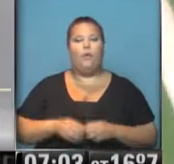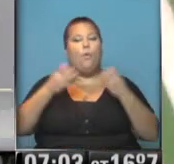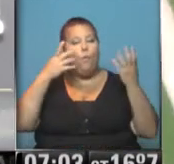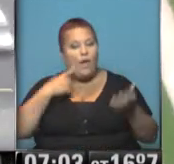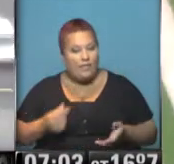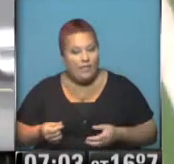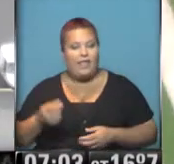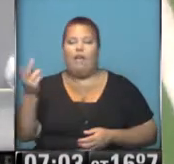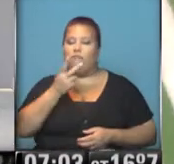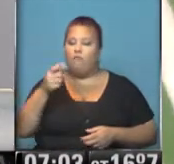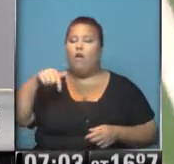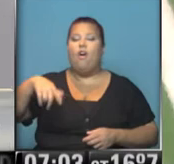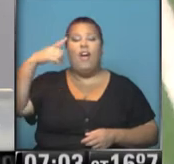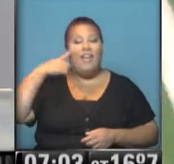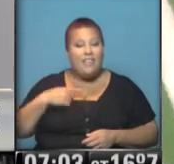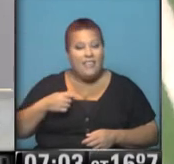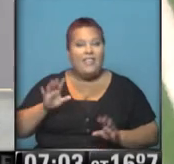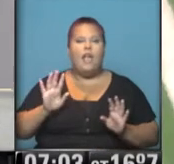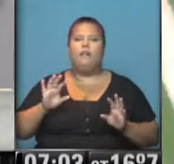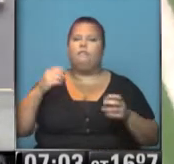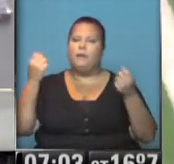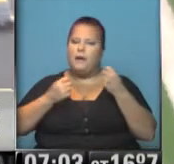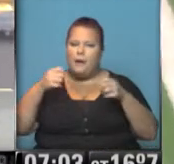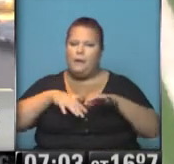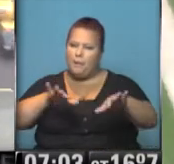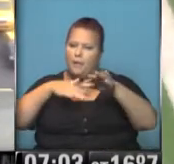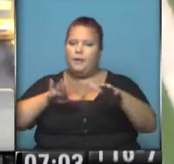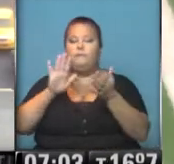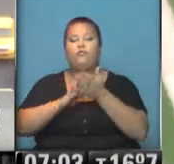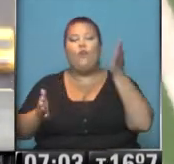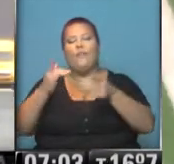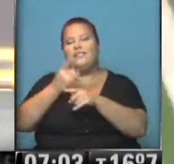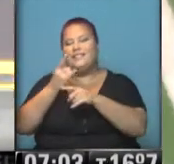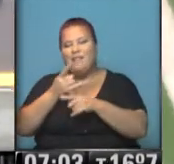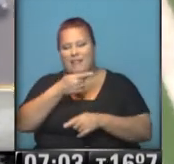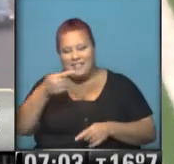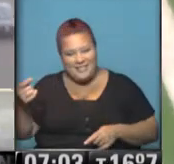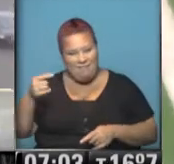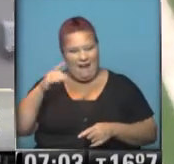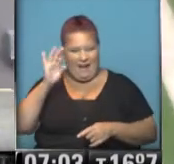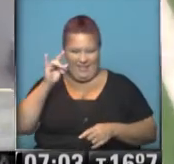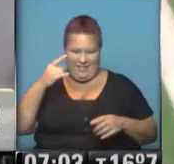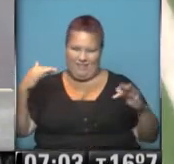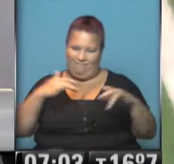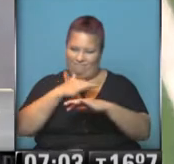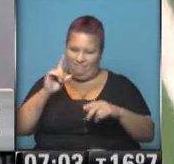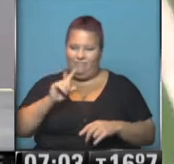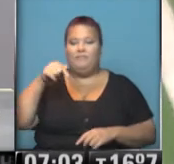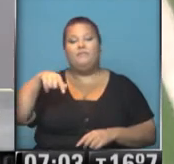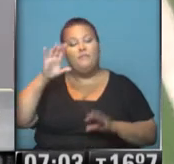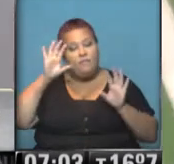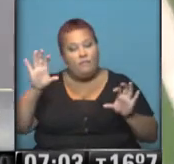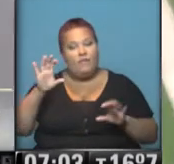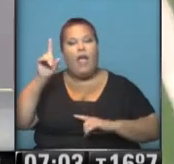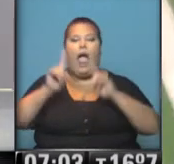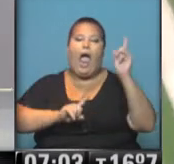día, Roberto Lourdes. Una jornada que comienza con tránsito fluido en comparación a lo que ocurre habitualmente en un día laboral. Tengan en cuenta que